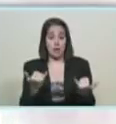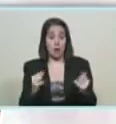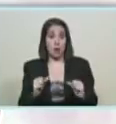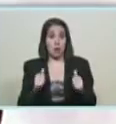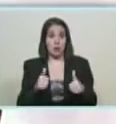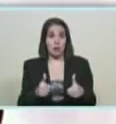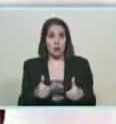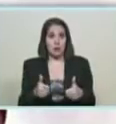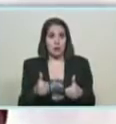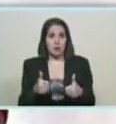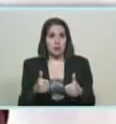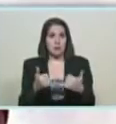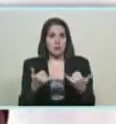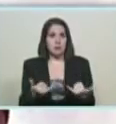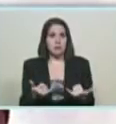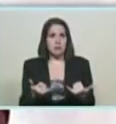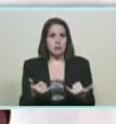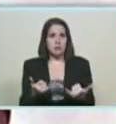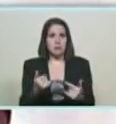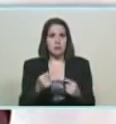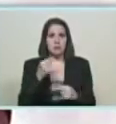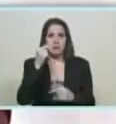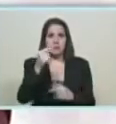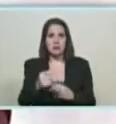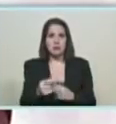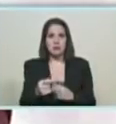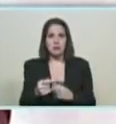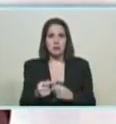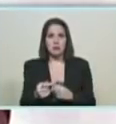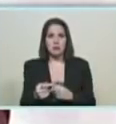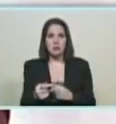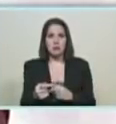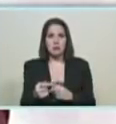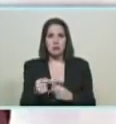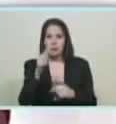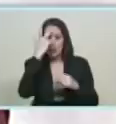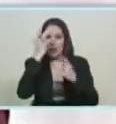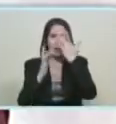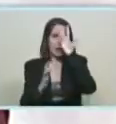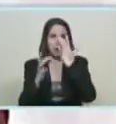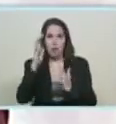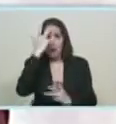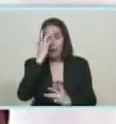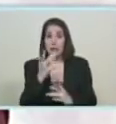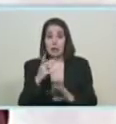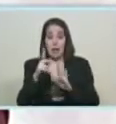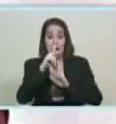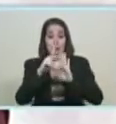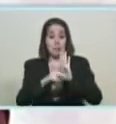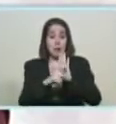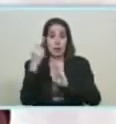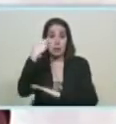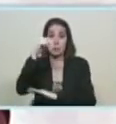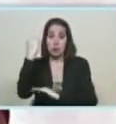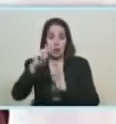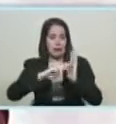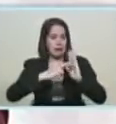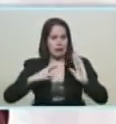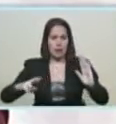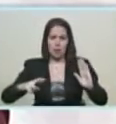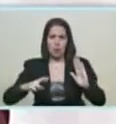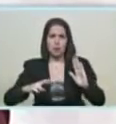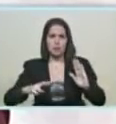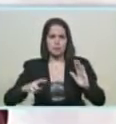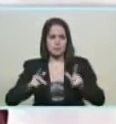los carnavales para luego, arrancados los carnavales, activado el Plan Nacional de Recreadores,